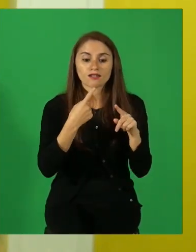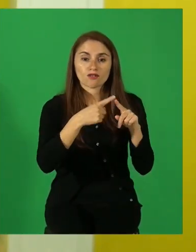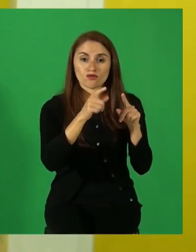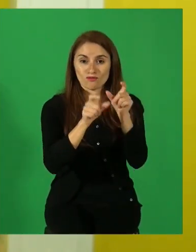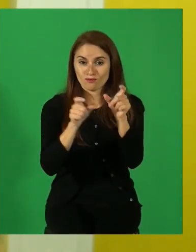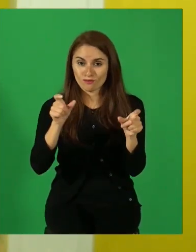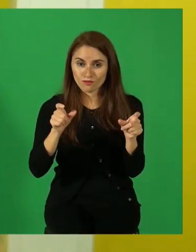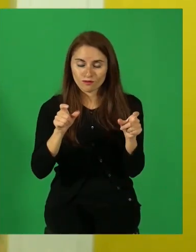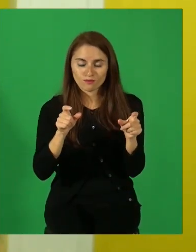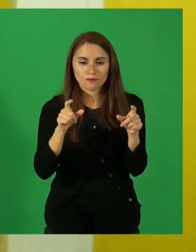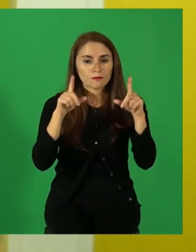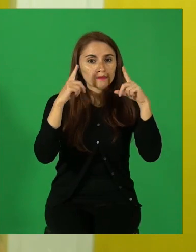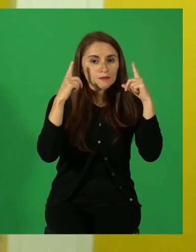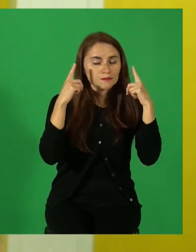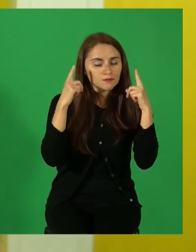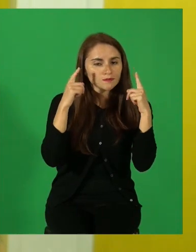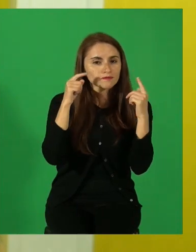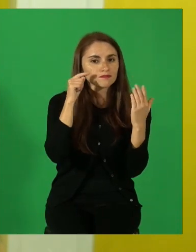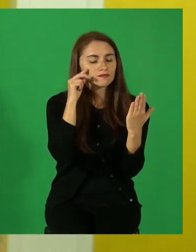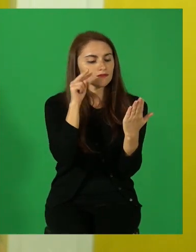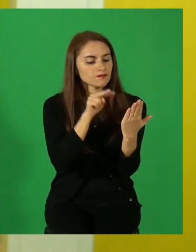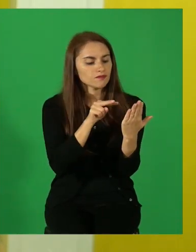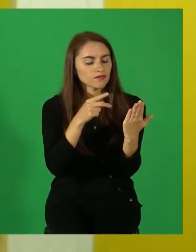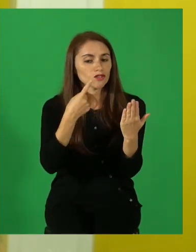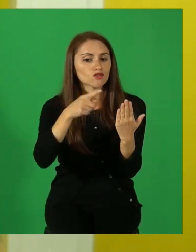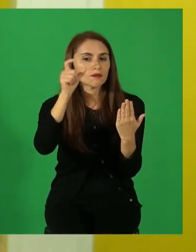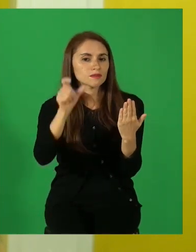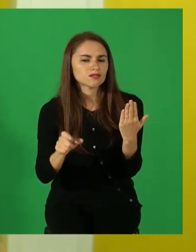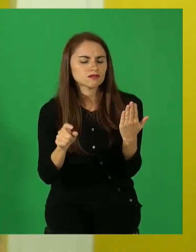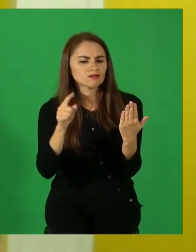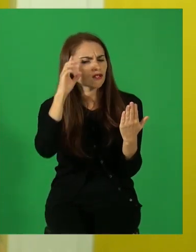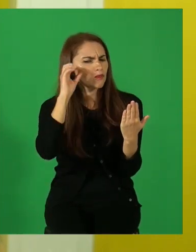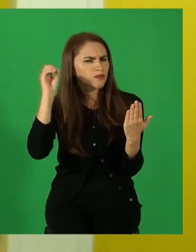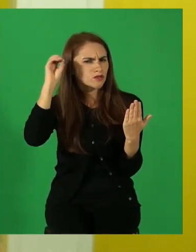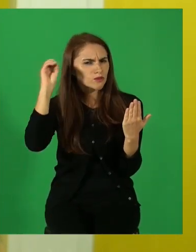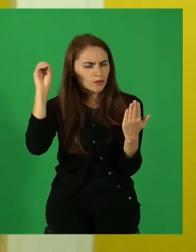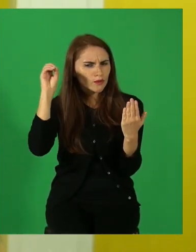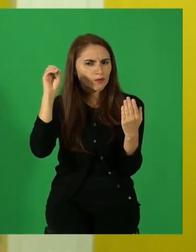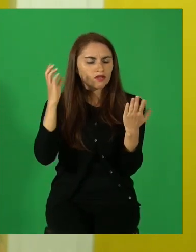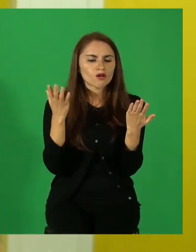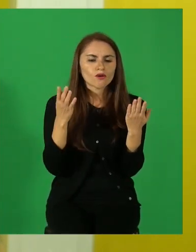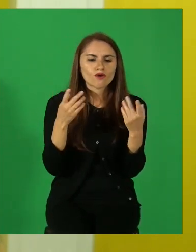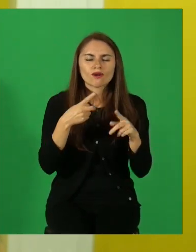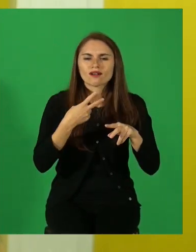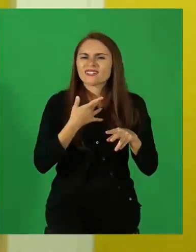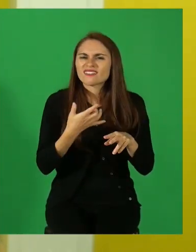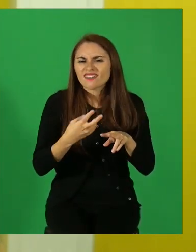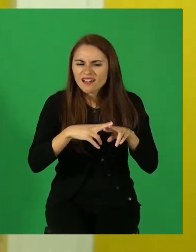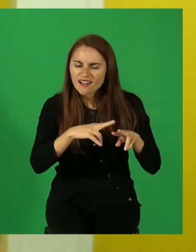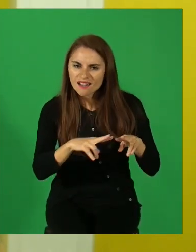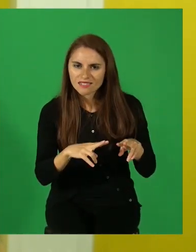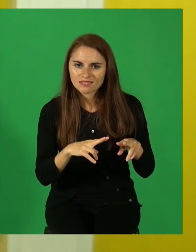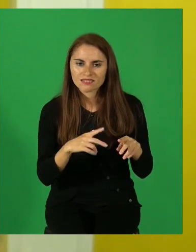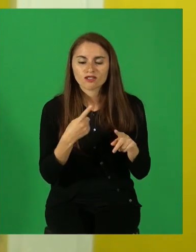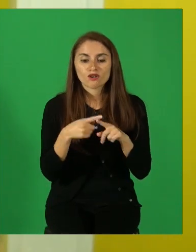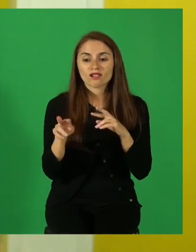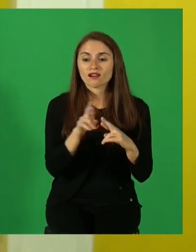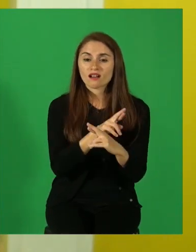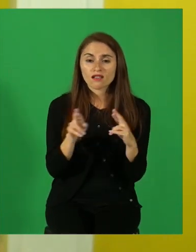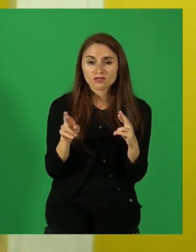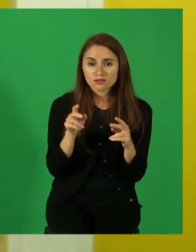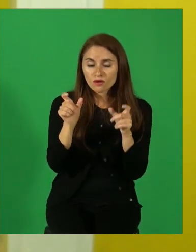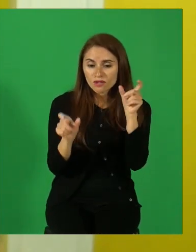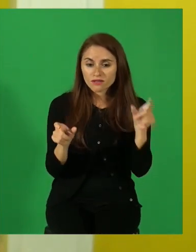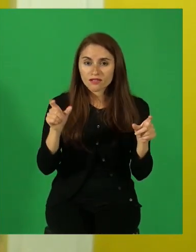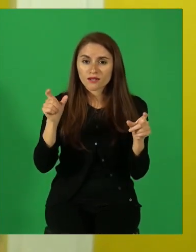personaje que estamos analizando. Cómo actúa, cómo se relaciona con los otros personajes.